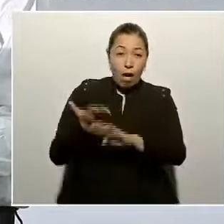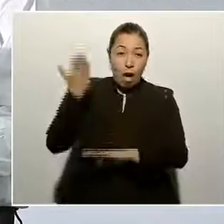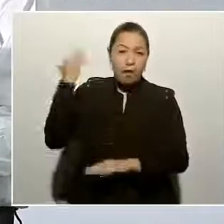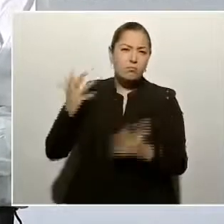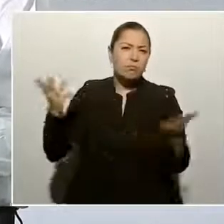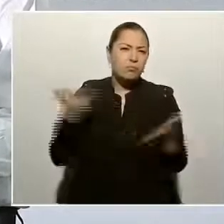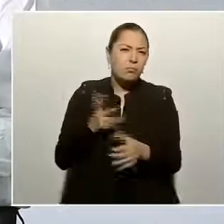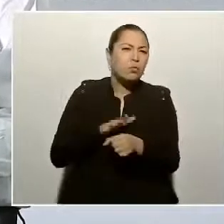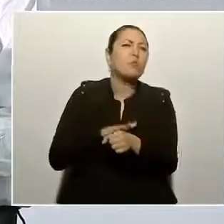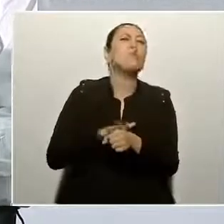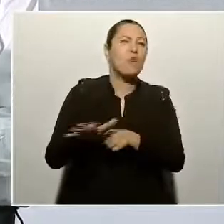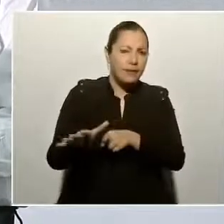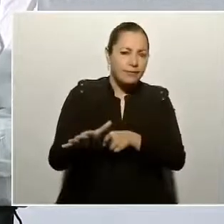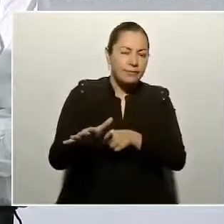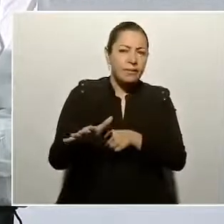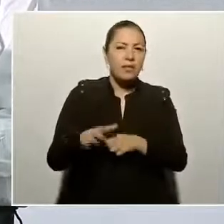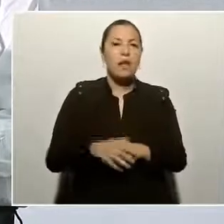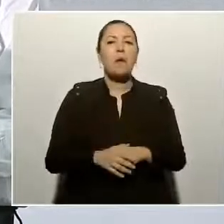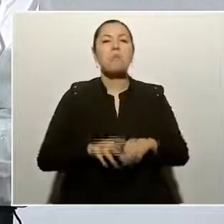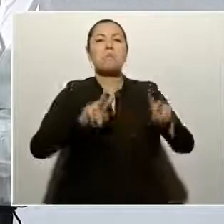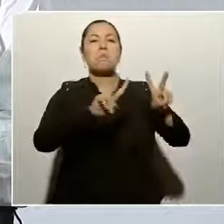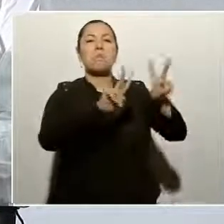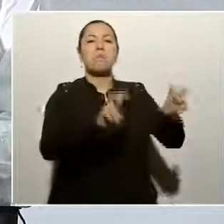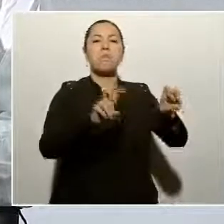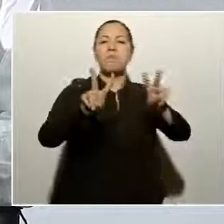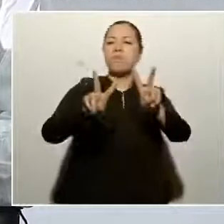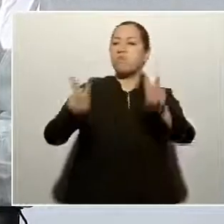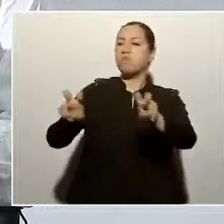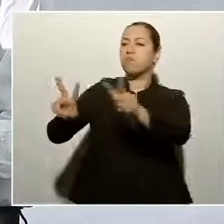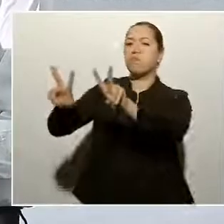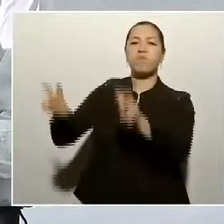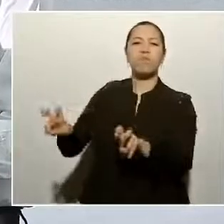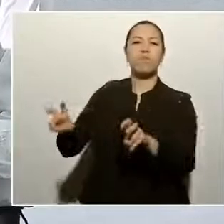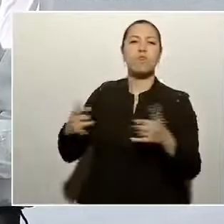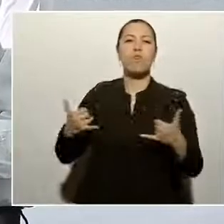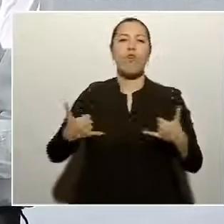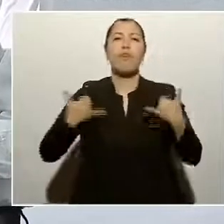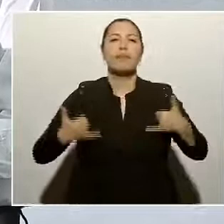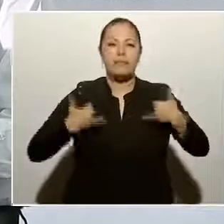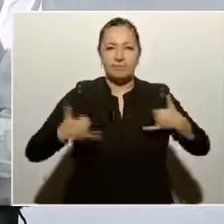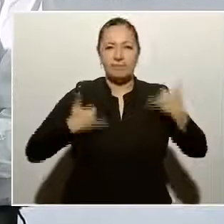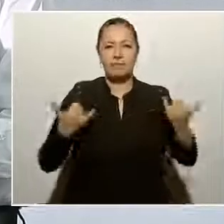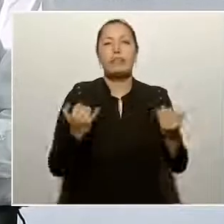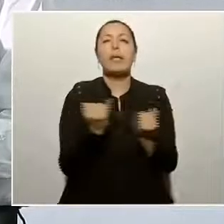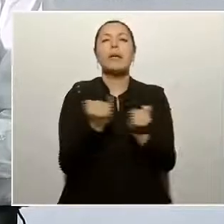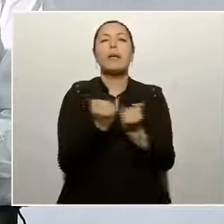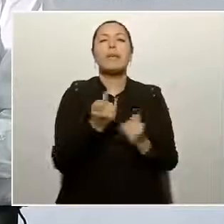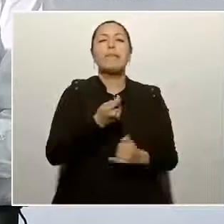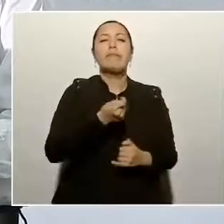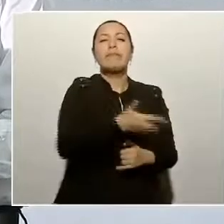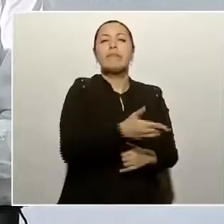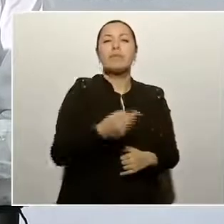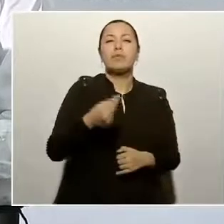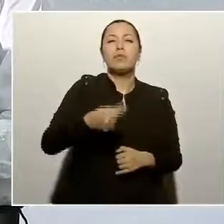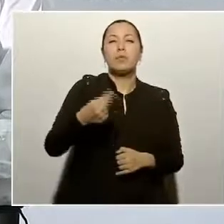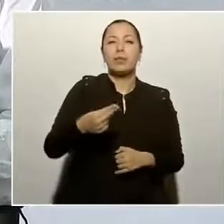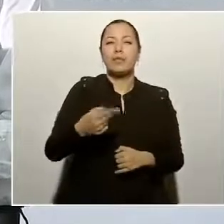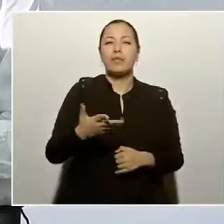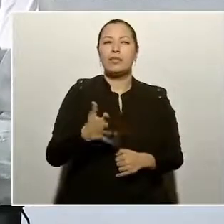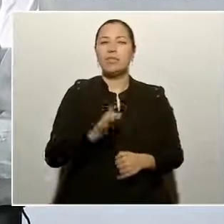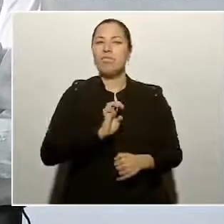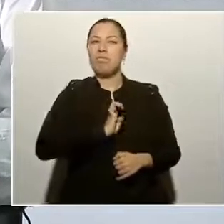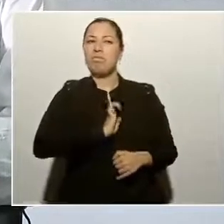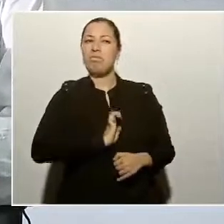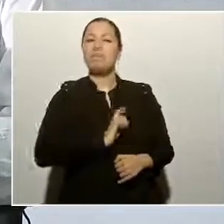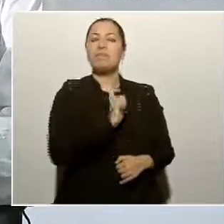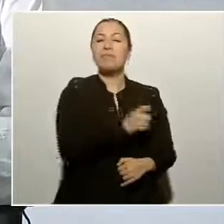fue etiquetar a los jóvenes, llamarles de manera despectiva a